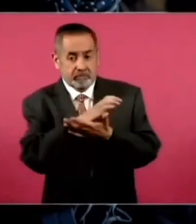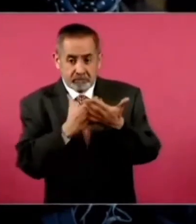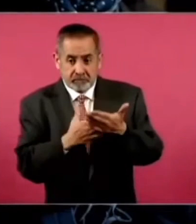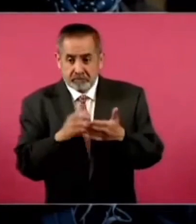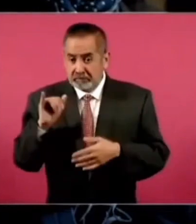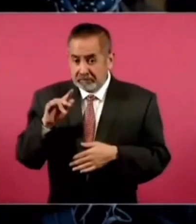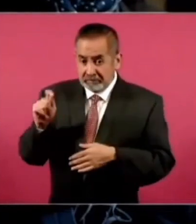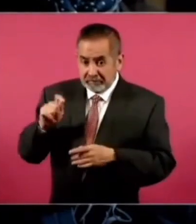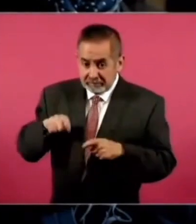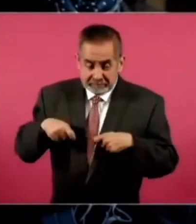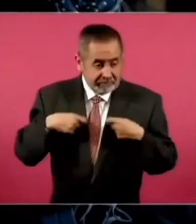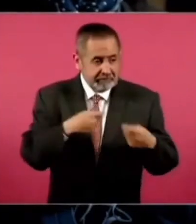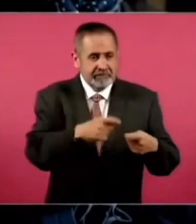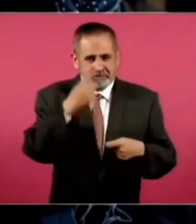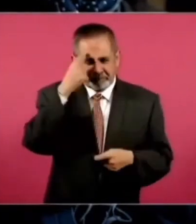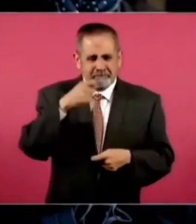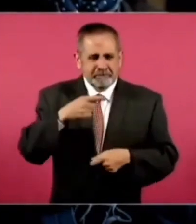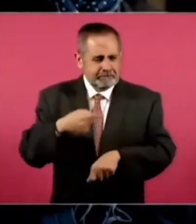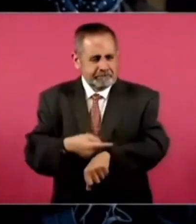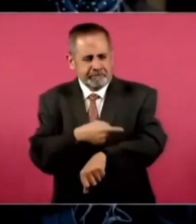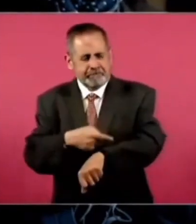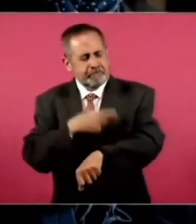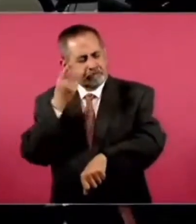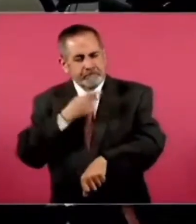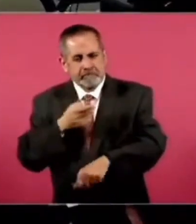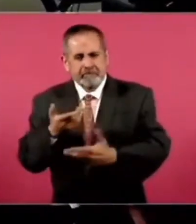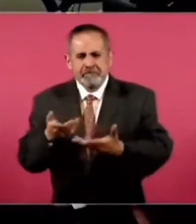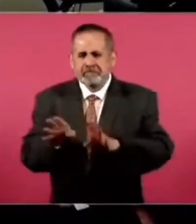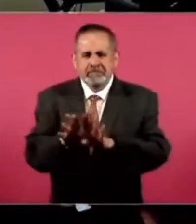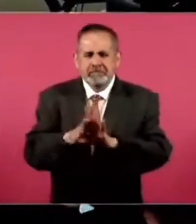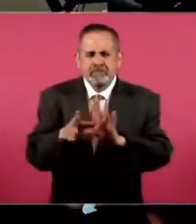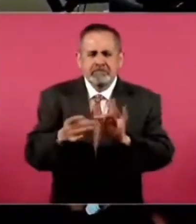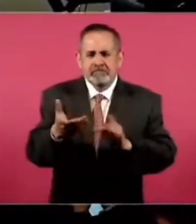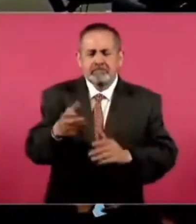IMSS al tema de anestesia. Si nos puede comentar esos tres temas, Bocao.